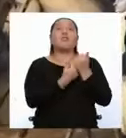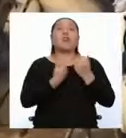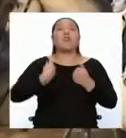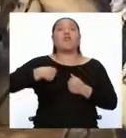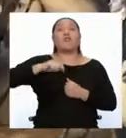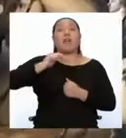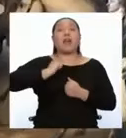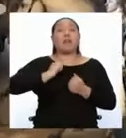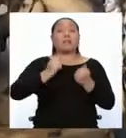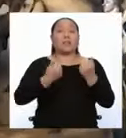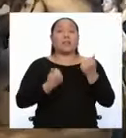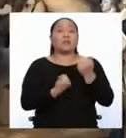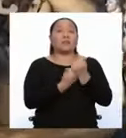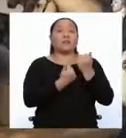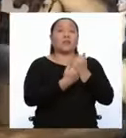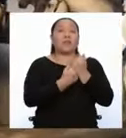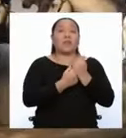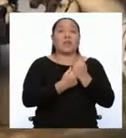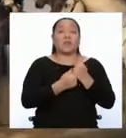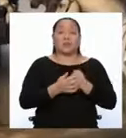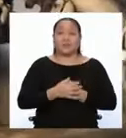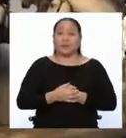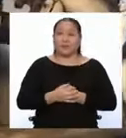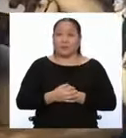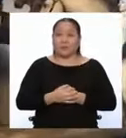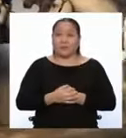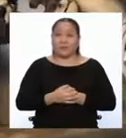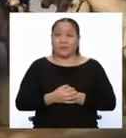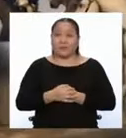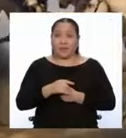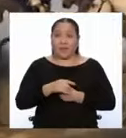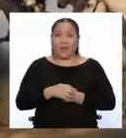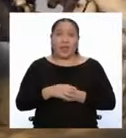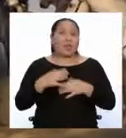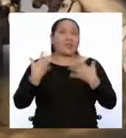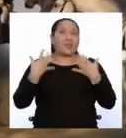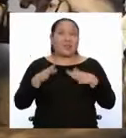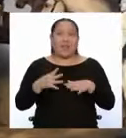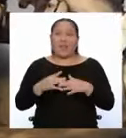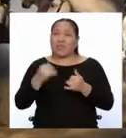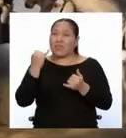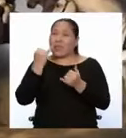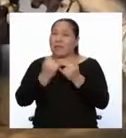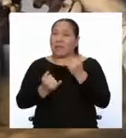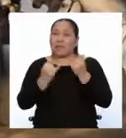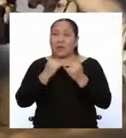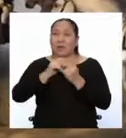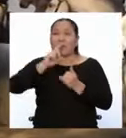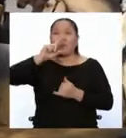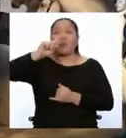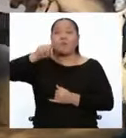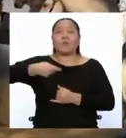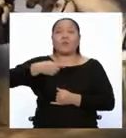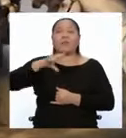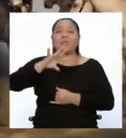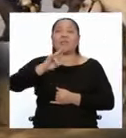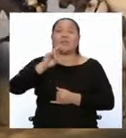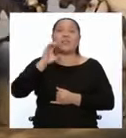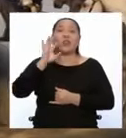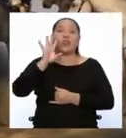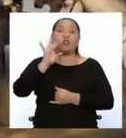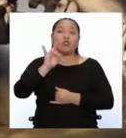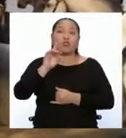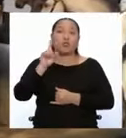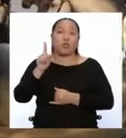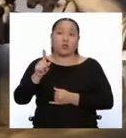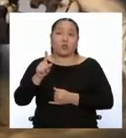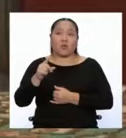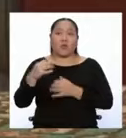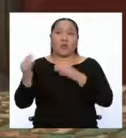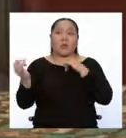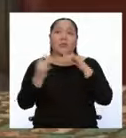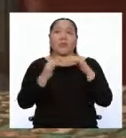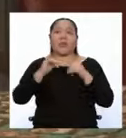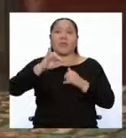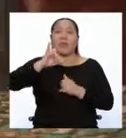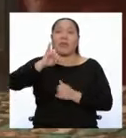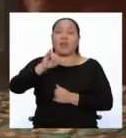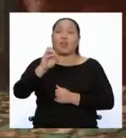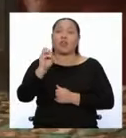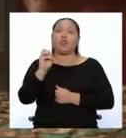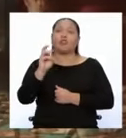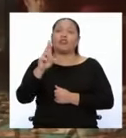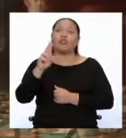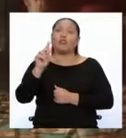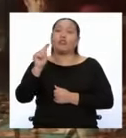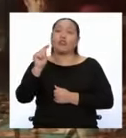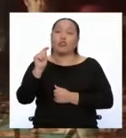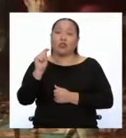La estocada final llegaría para los ingleses en el año 1781, en la Batalla de Yorktown. Luego de